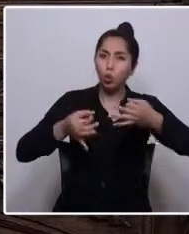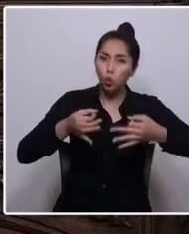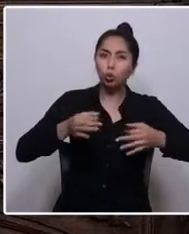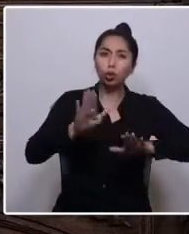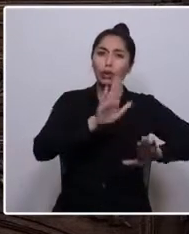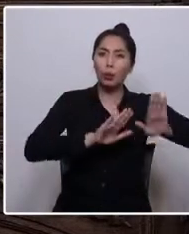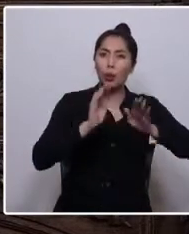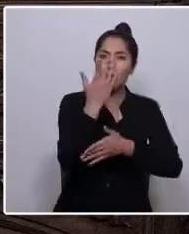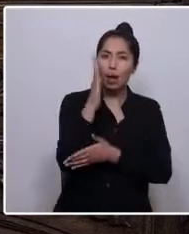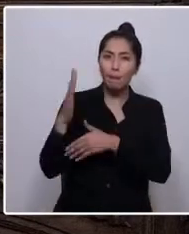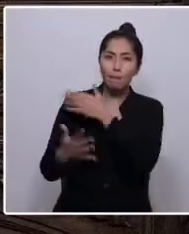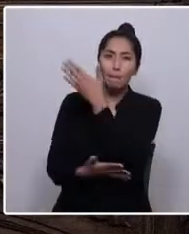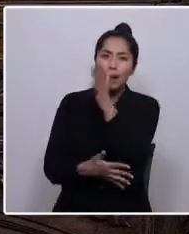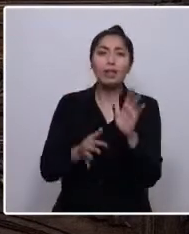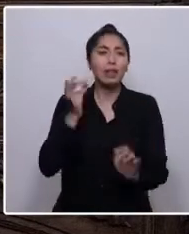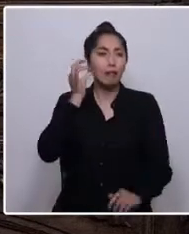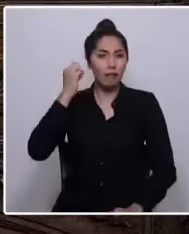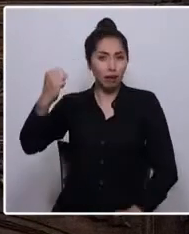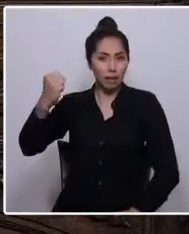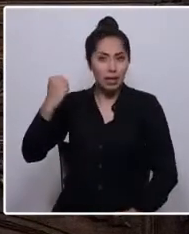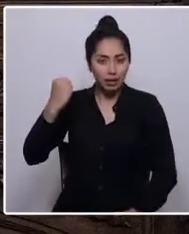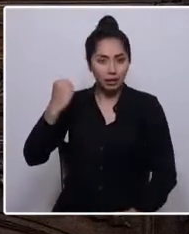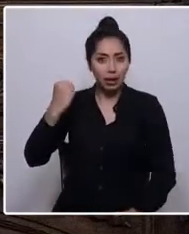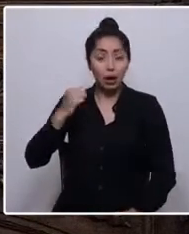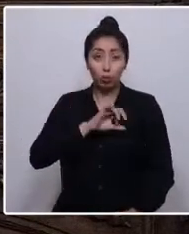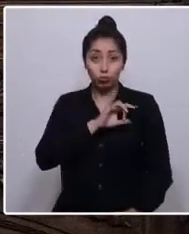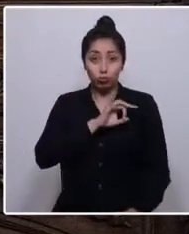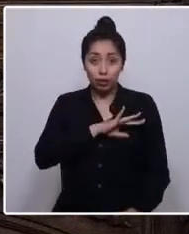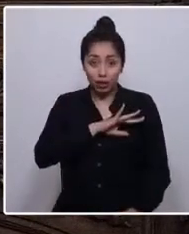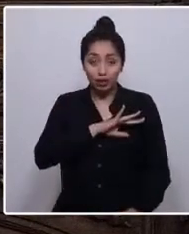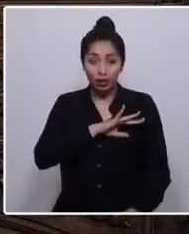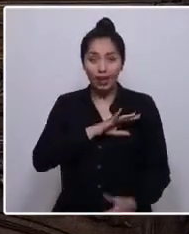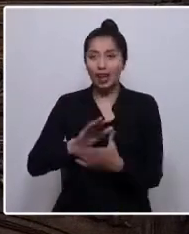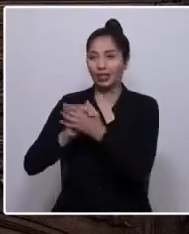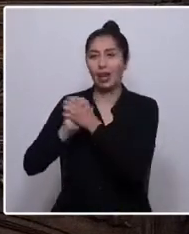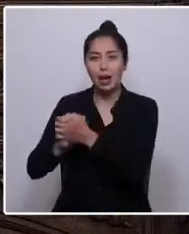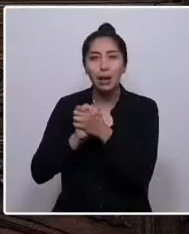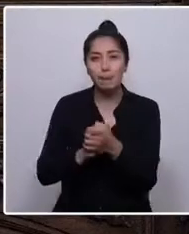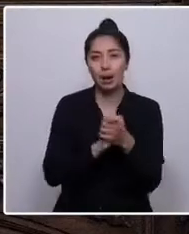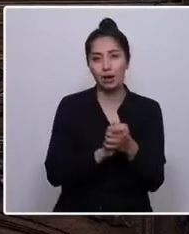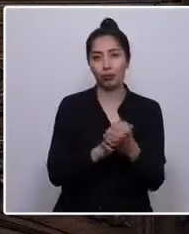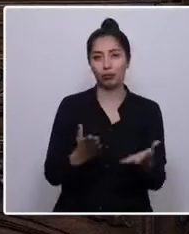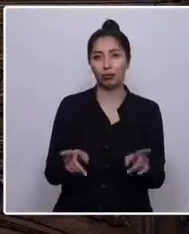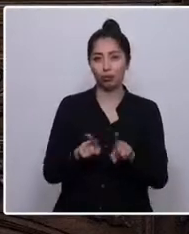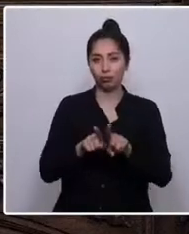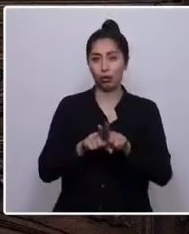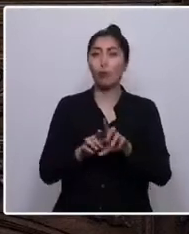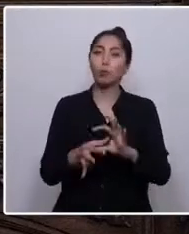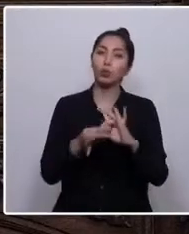feminista, un Chile de hermanos. Muchas gracias.